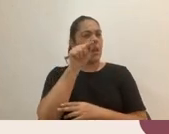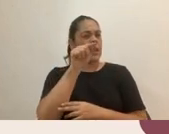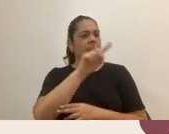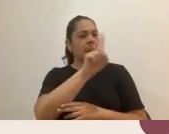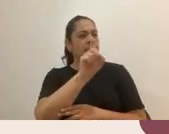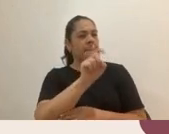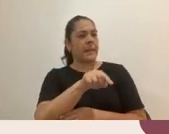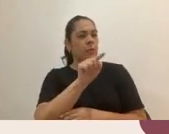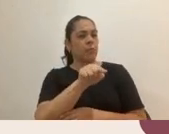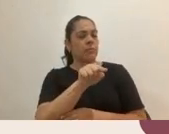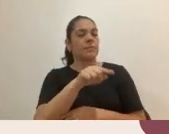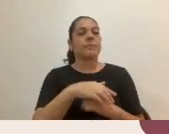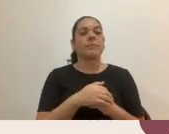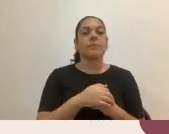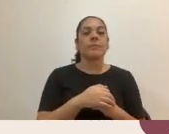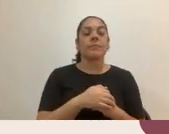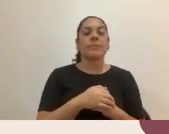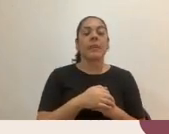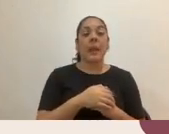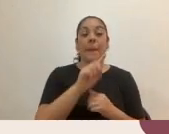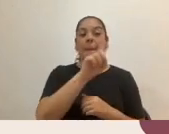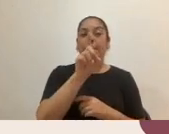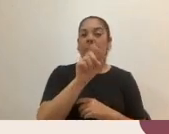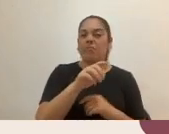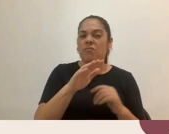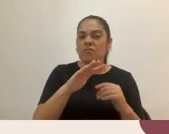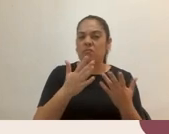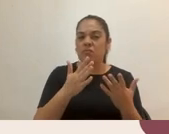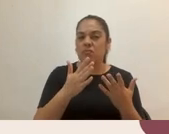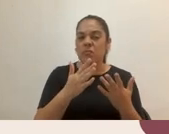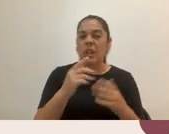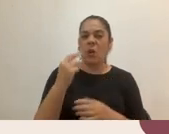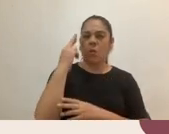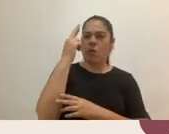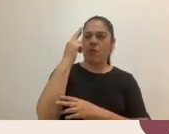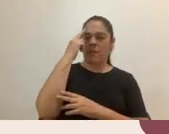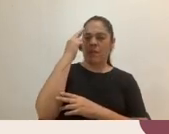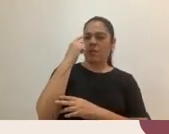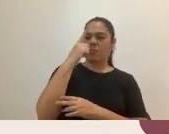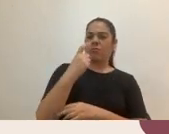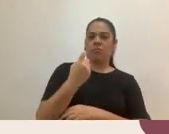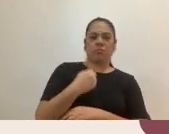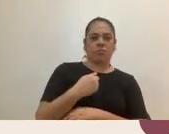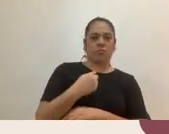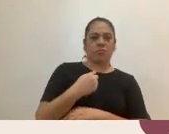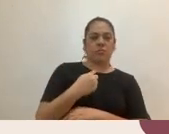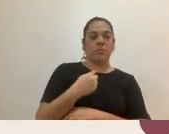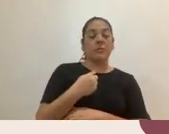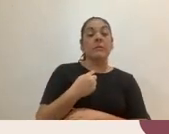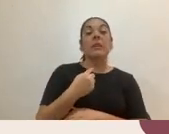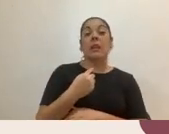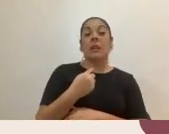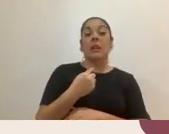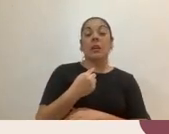final, y es precisamente hacernos la reflexión en cuanto a que nuestro